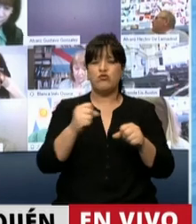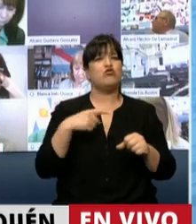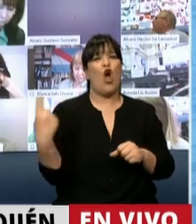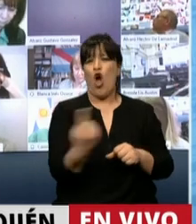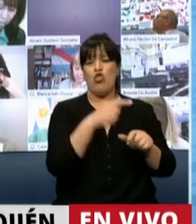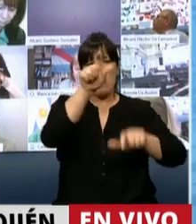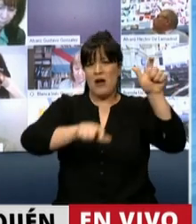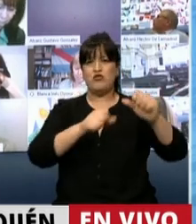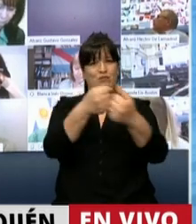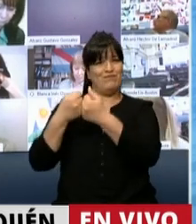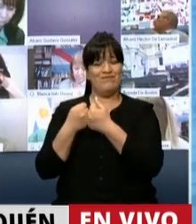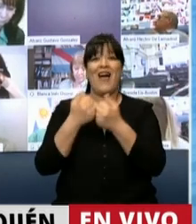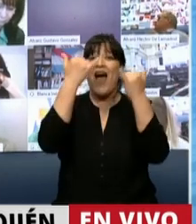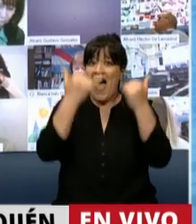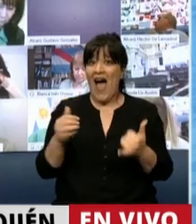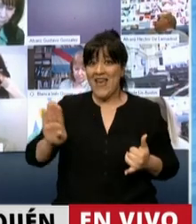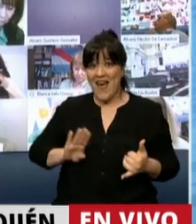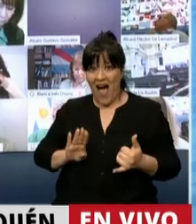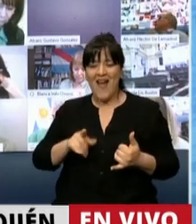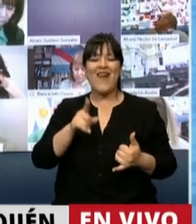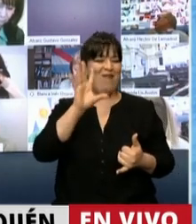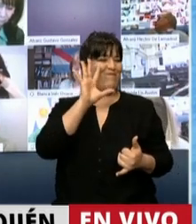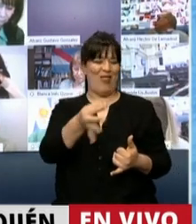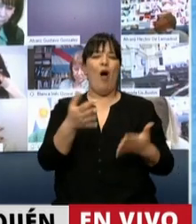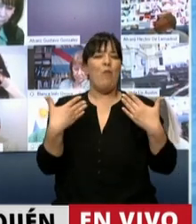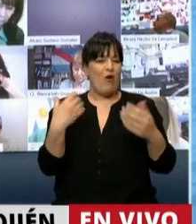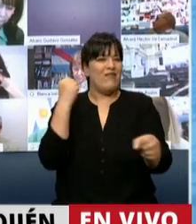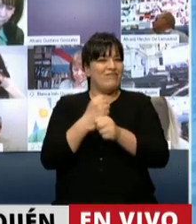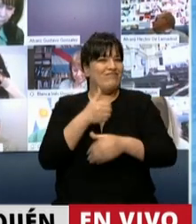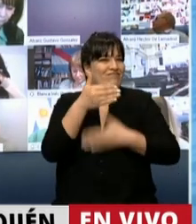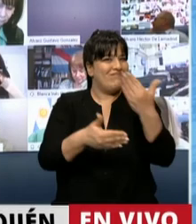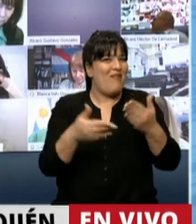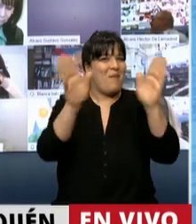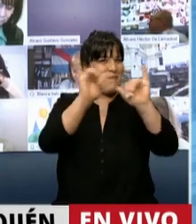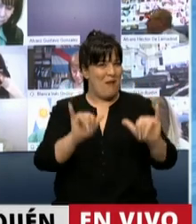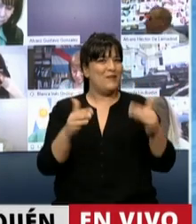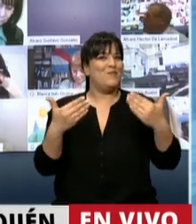unanimidad. Cuando hay voluntad, evidentemente podemos trabajar bien y en paz.